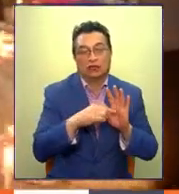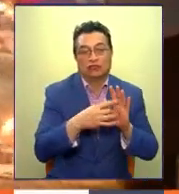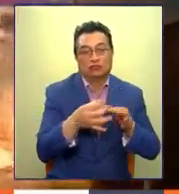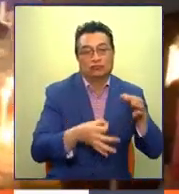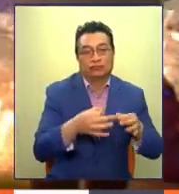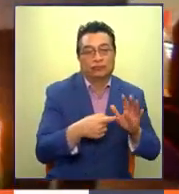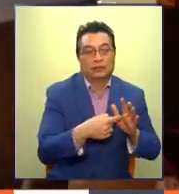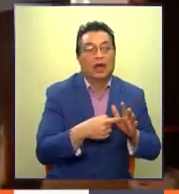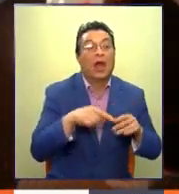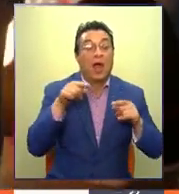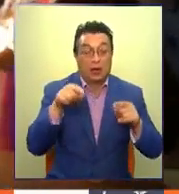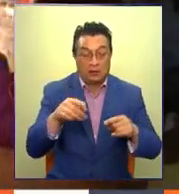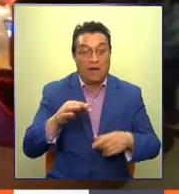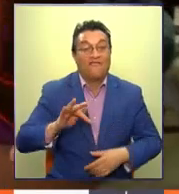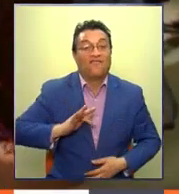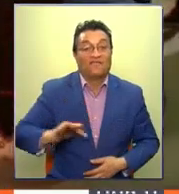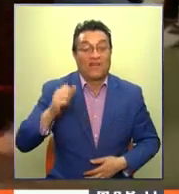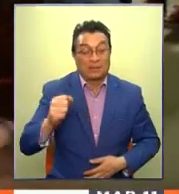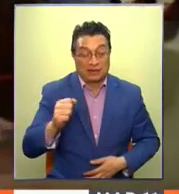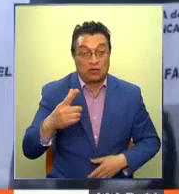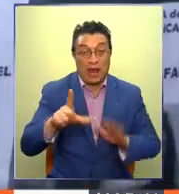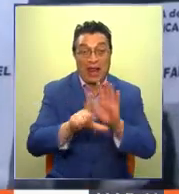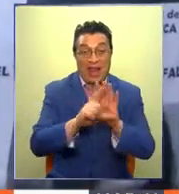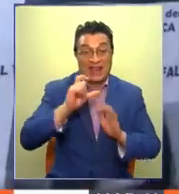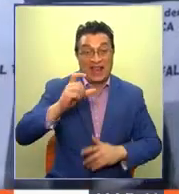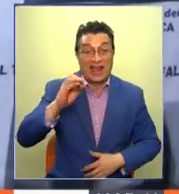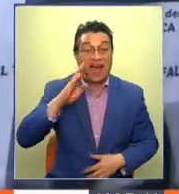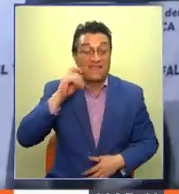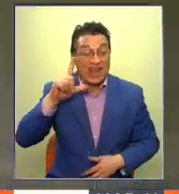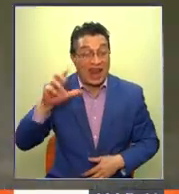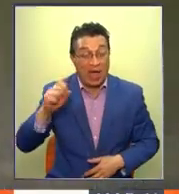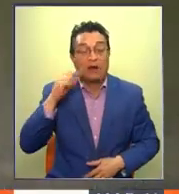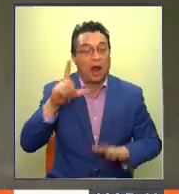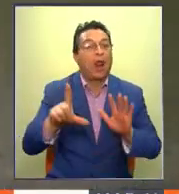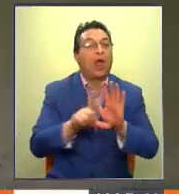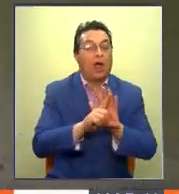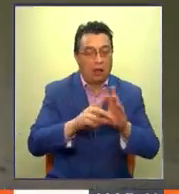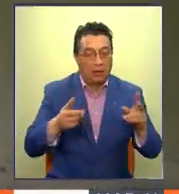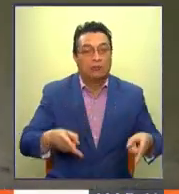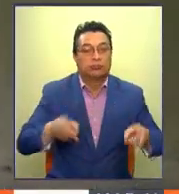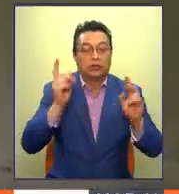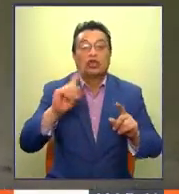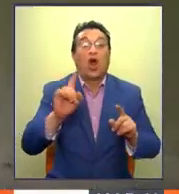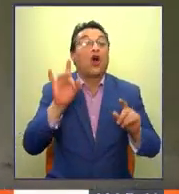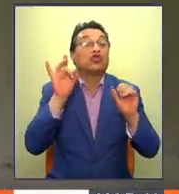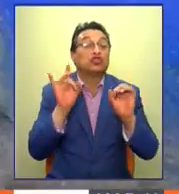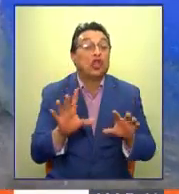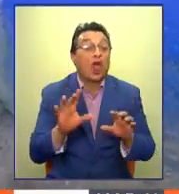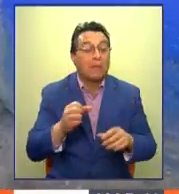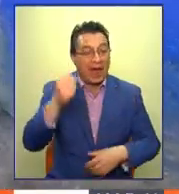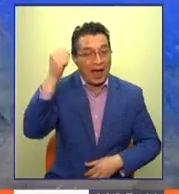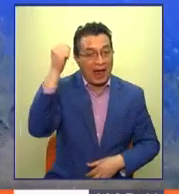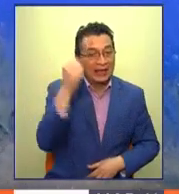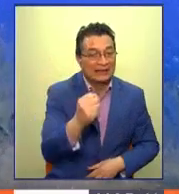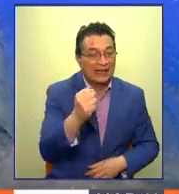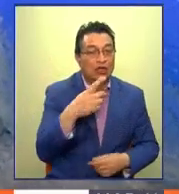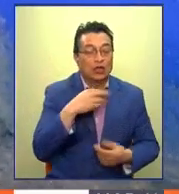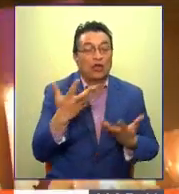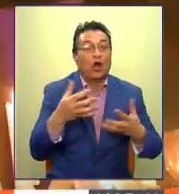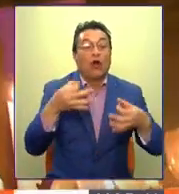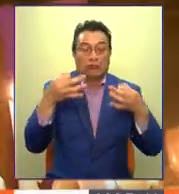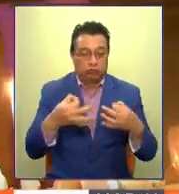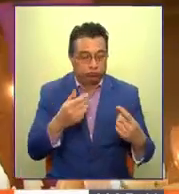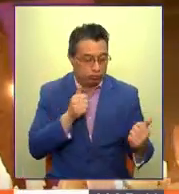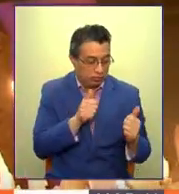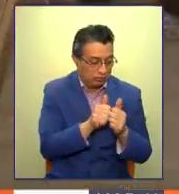femicidio porque la ley Gabriela, promulgada en marzo, amplió la definición legal. No solo se limita a asesinatos en relaciones formales